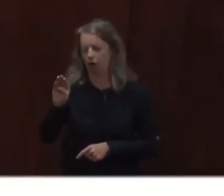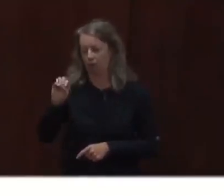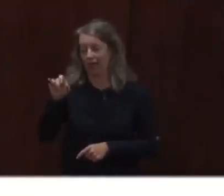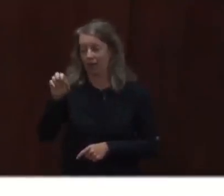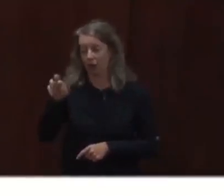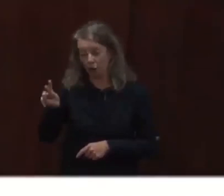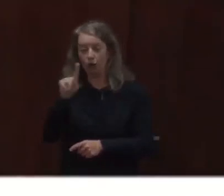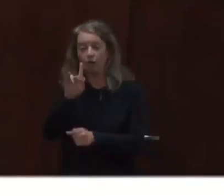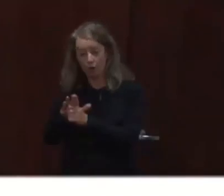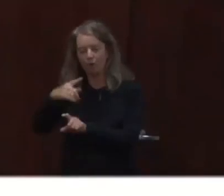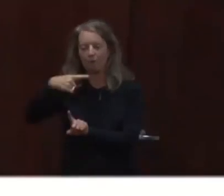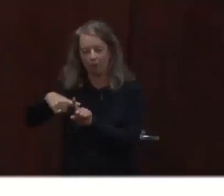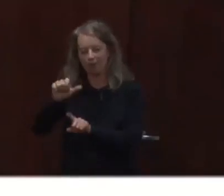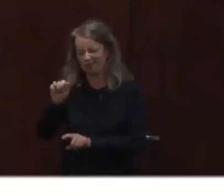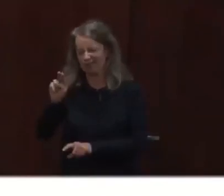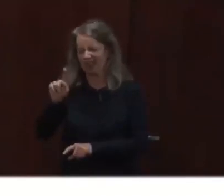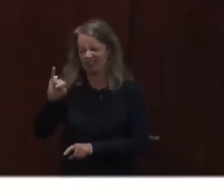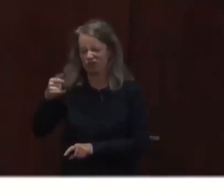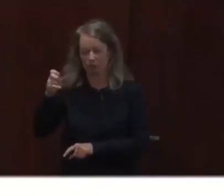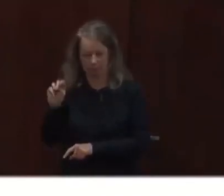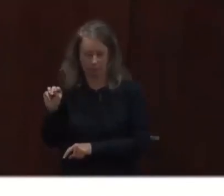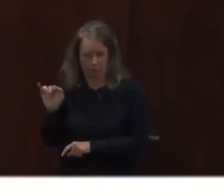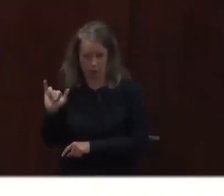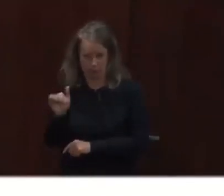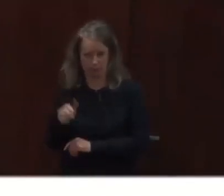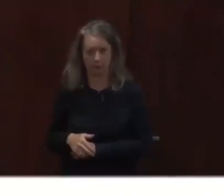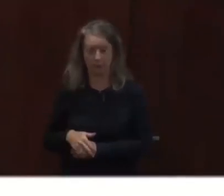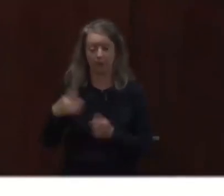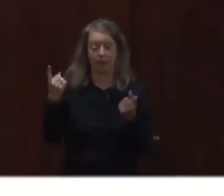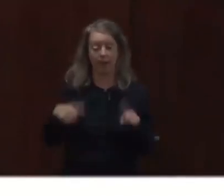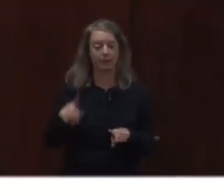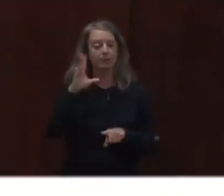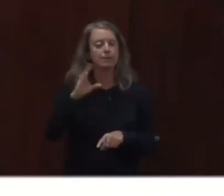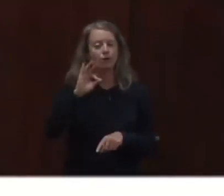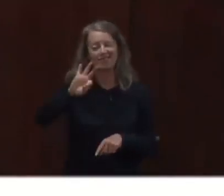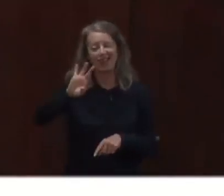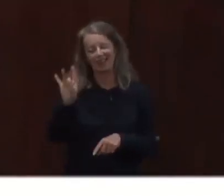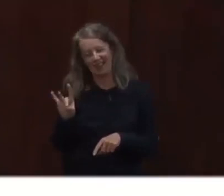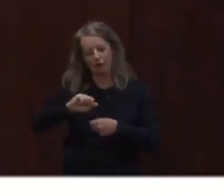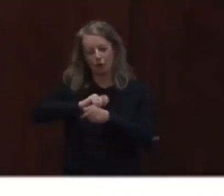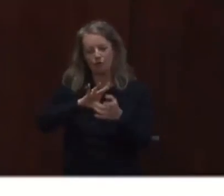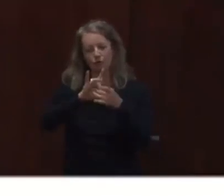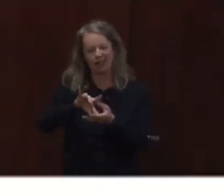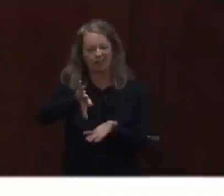ocurren en edades a partir de los 65 años.